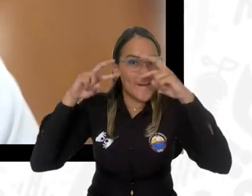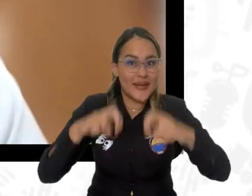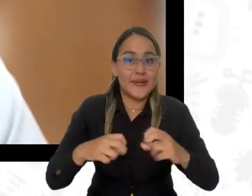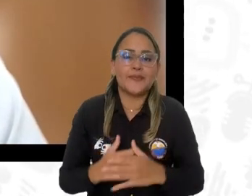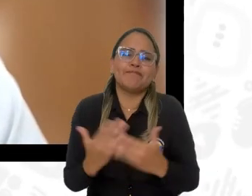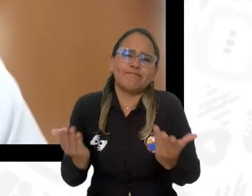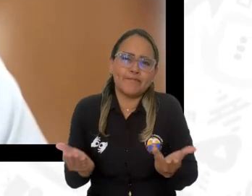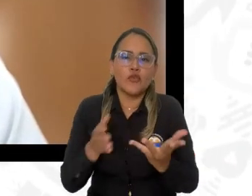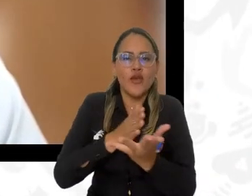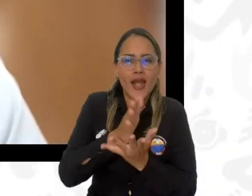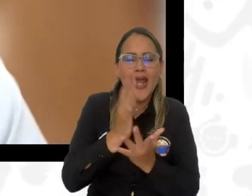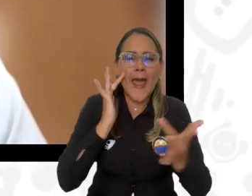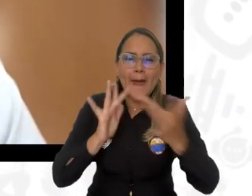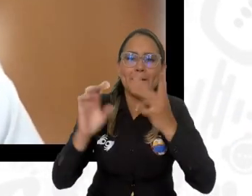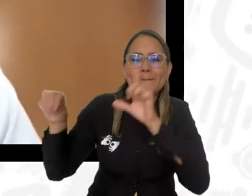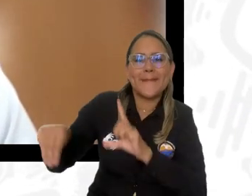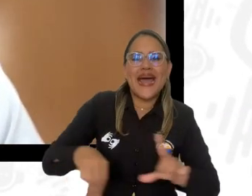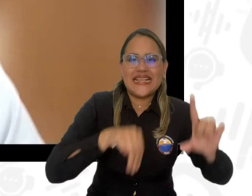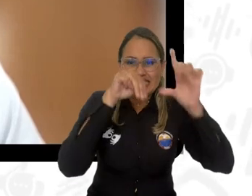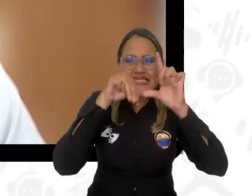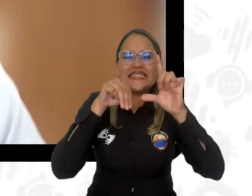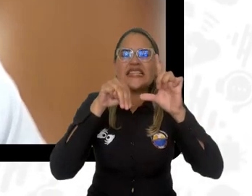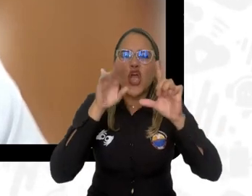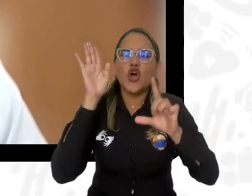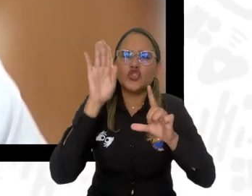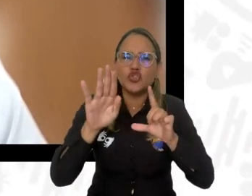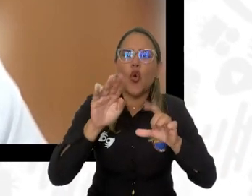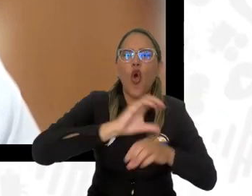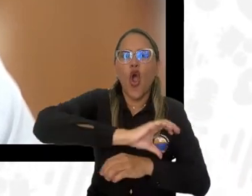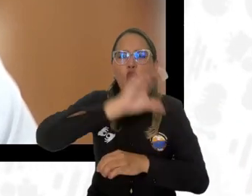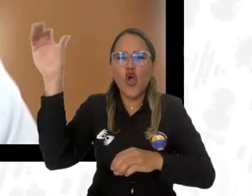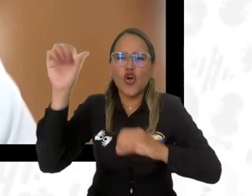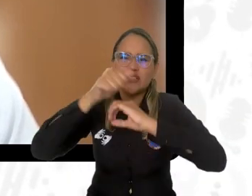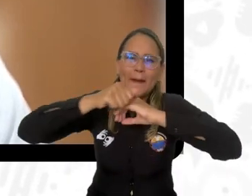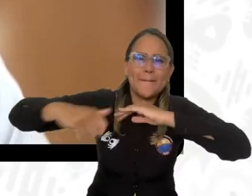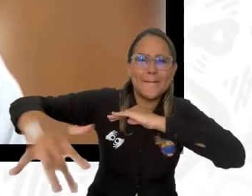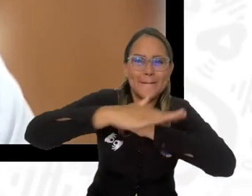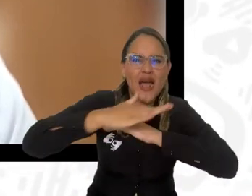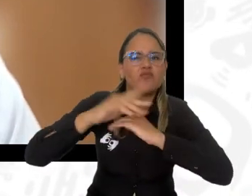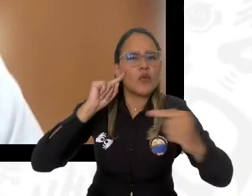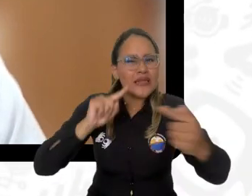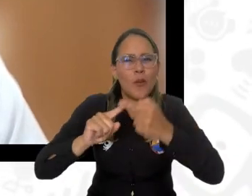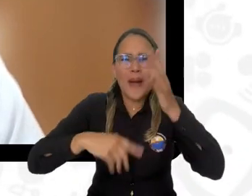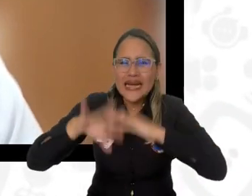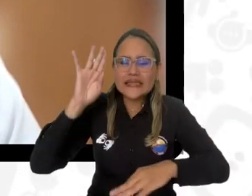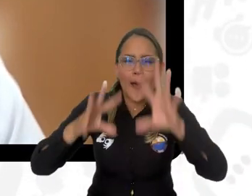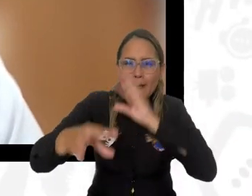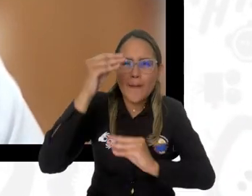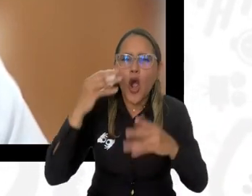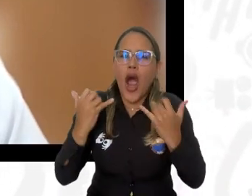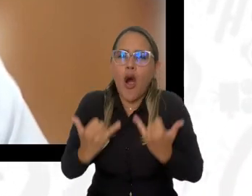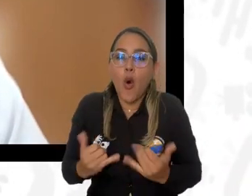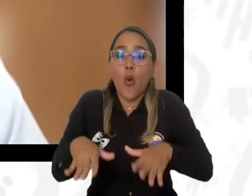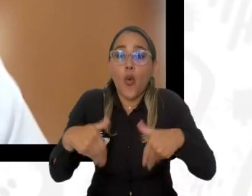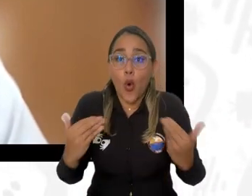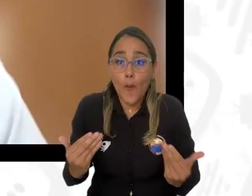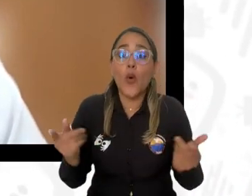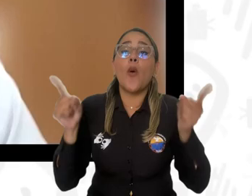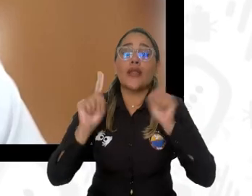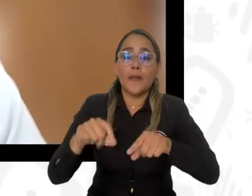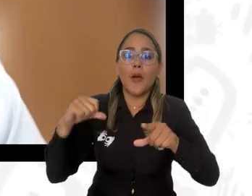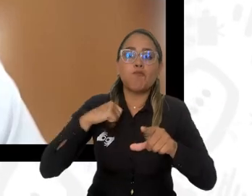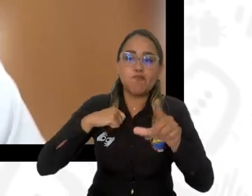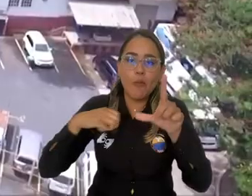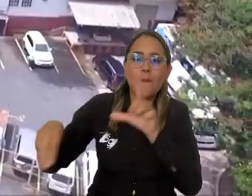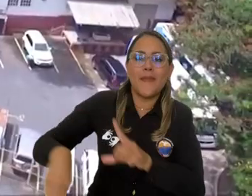maestría en recursos marinos costeros, que están en una fase de actualización. Igualmente, contamos con una maestría en